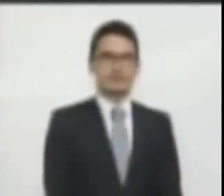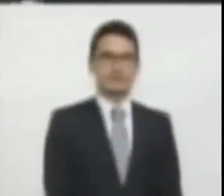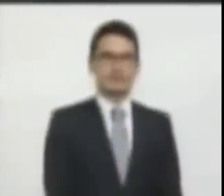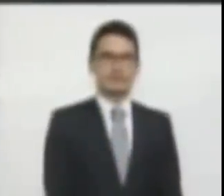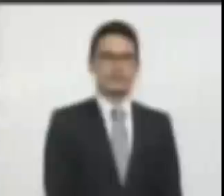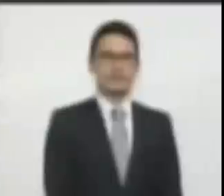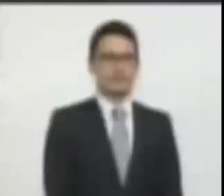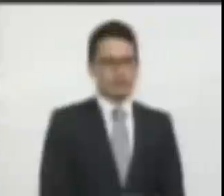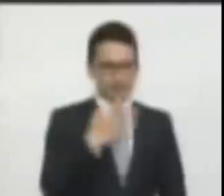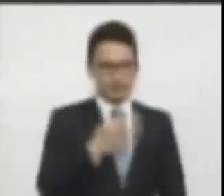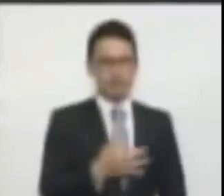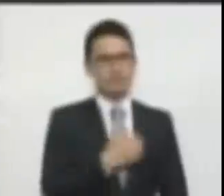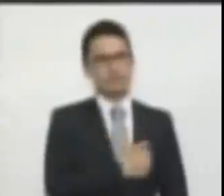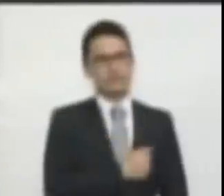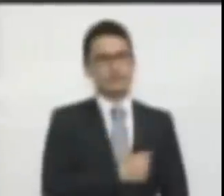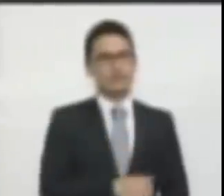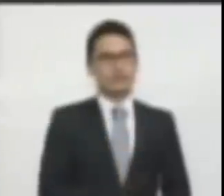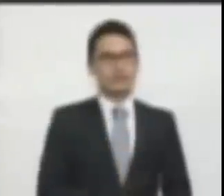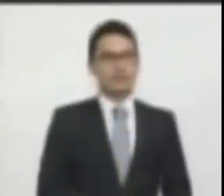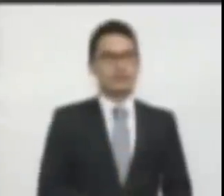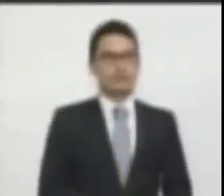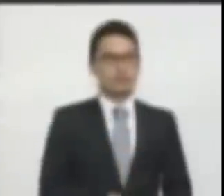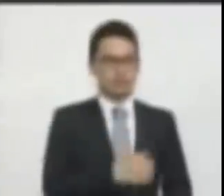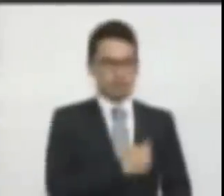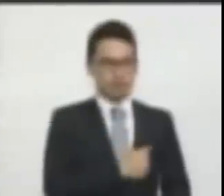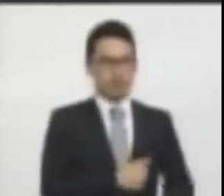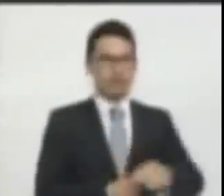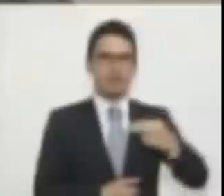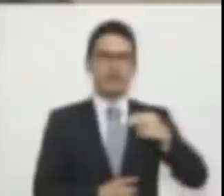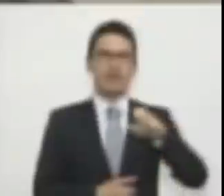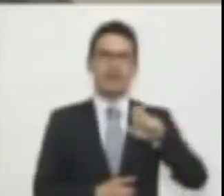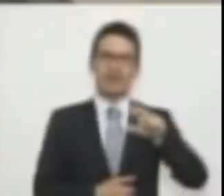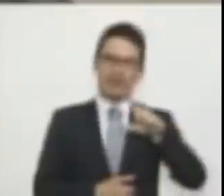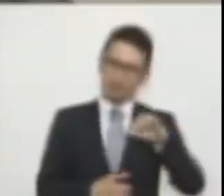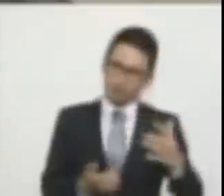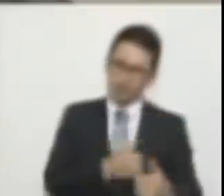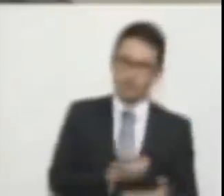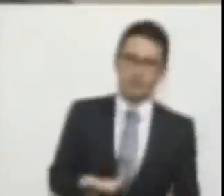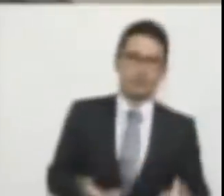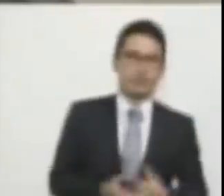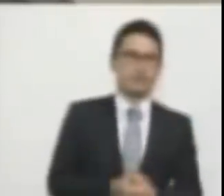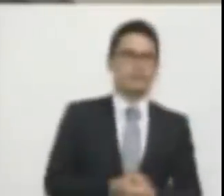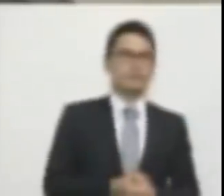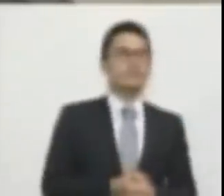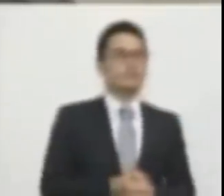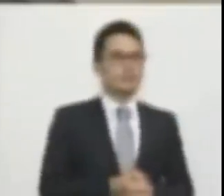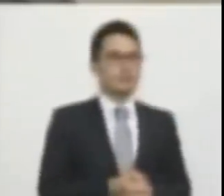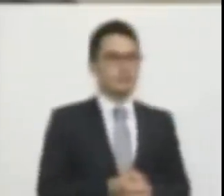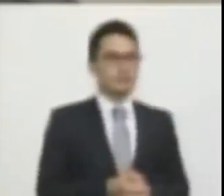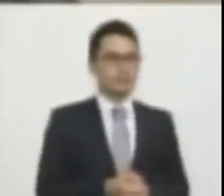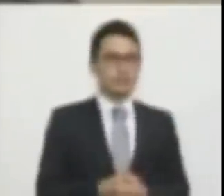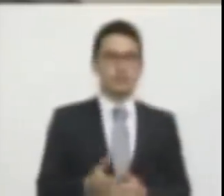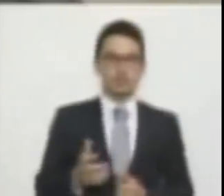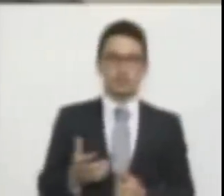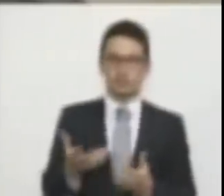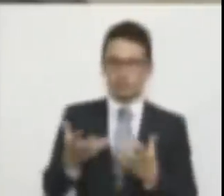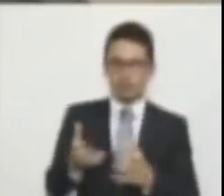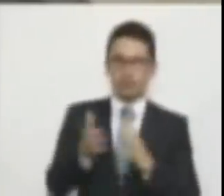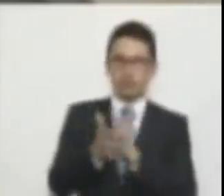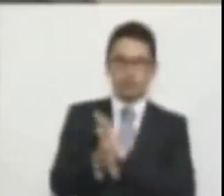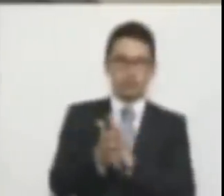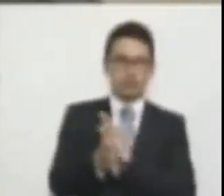trate de... Senador Gerlín, ayúdenos. Sí, sí. Nosotros, créanos que nos estaciamos escuchándolos.